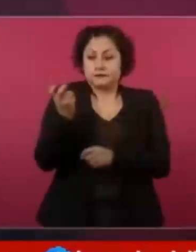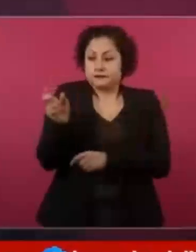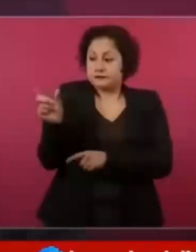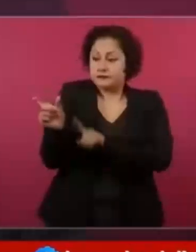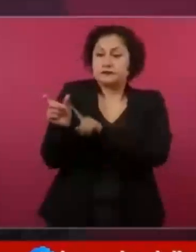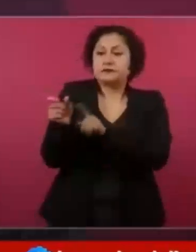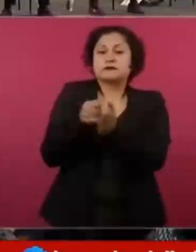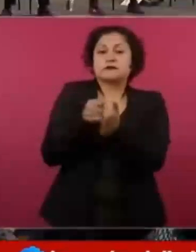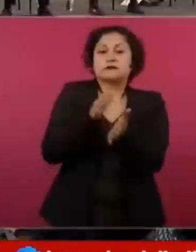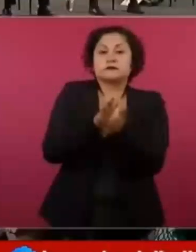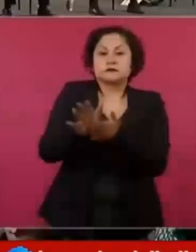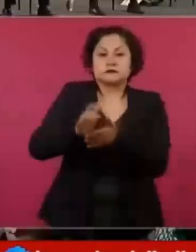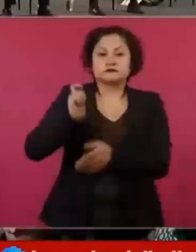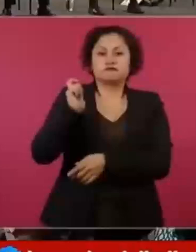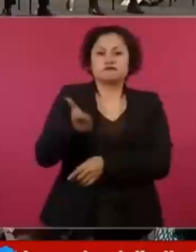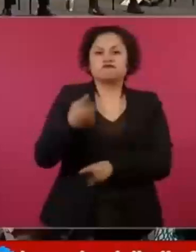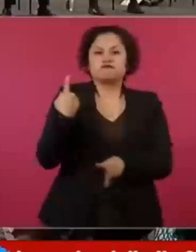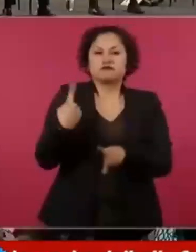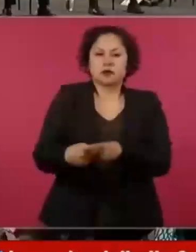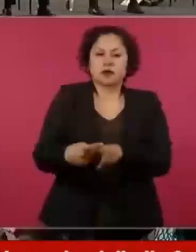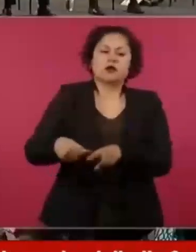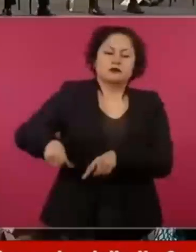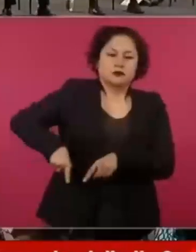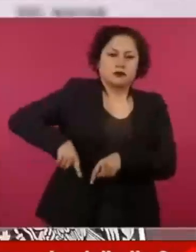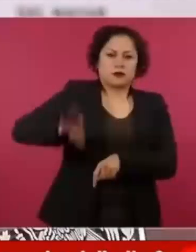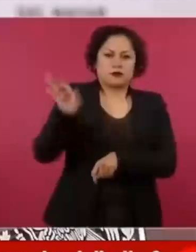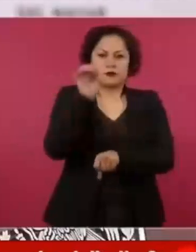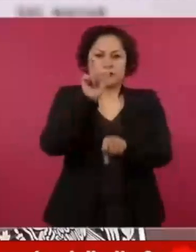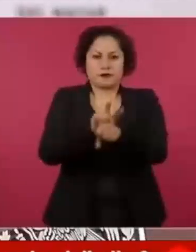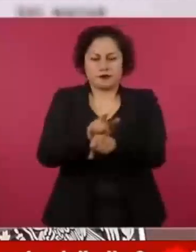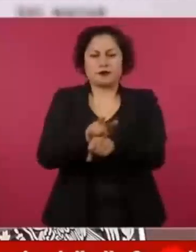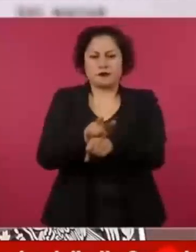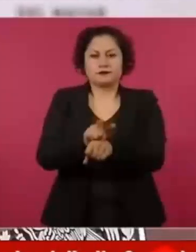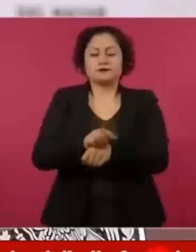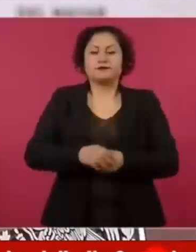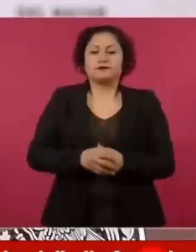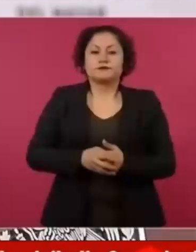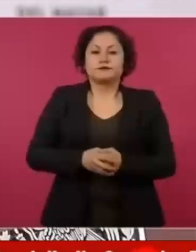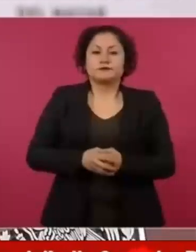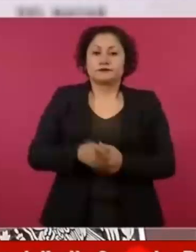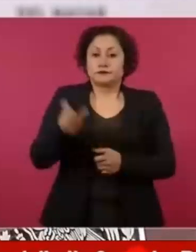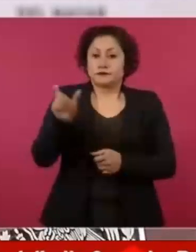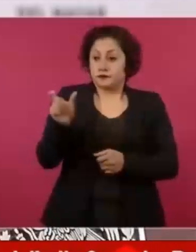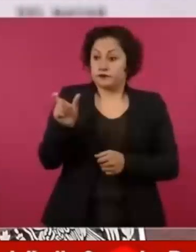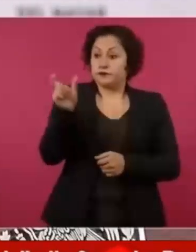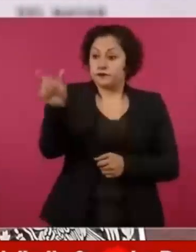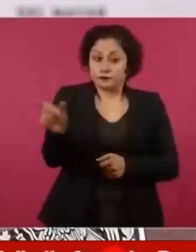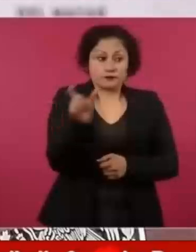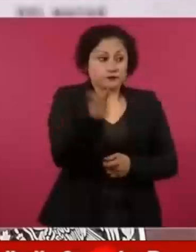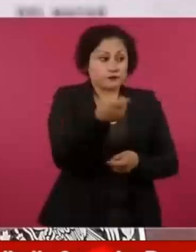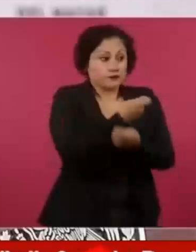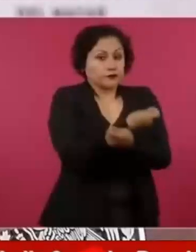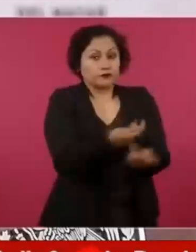Seguro Social adelantó que se realizará de casa en casa, por lo que los beneficiarios no tendrán que